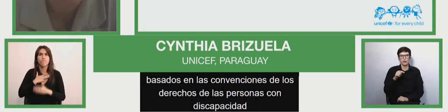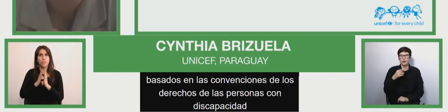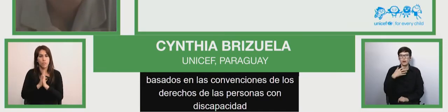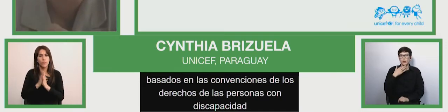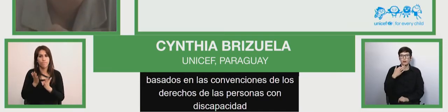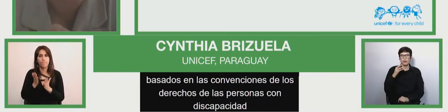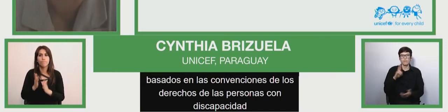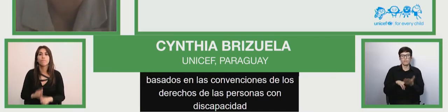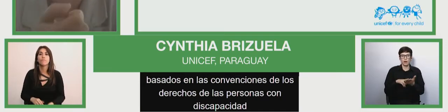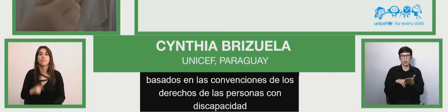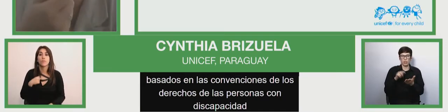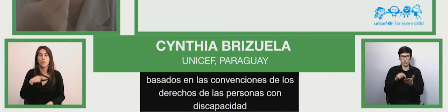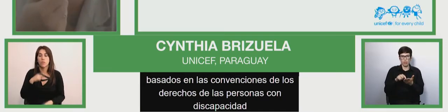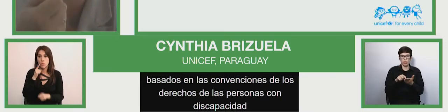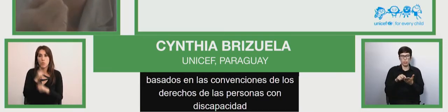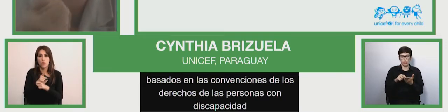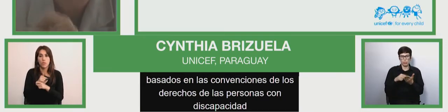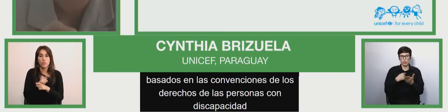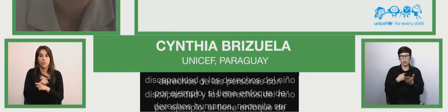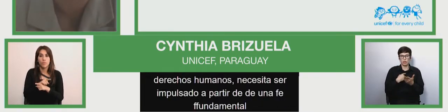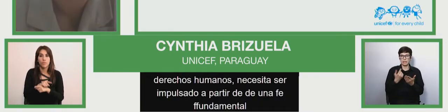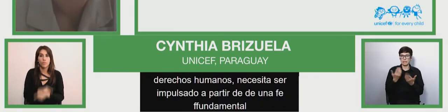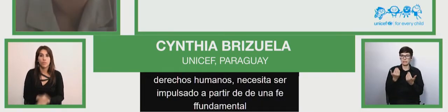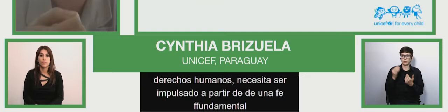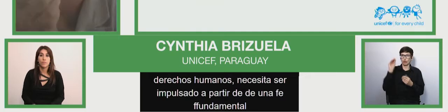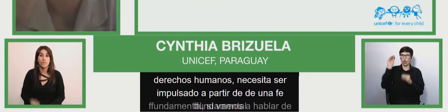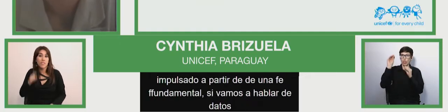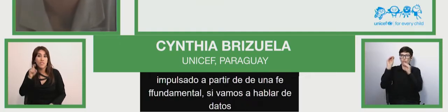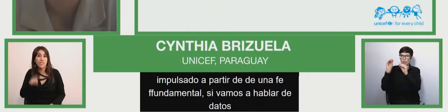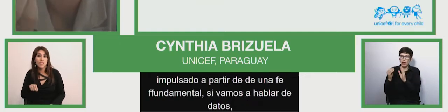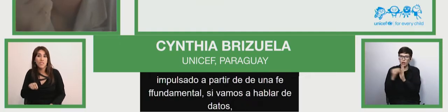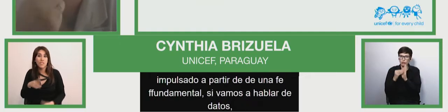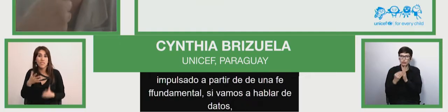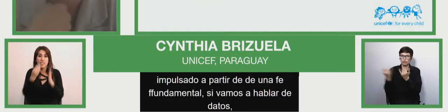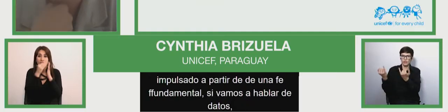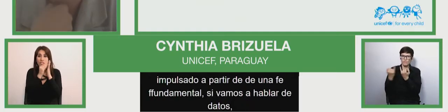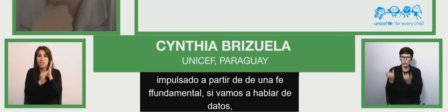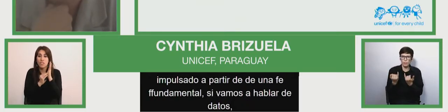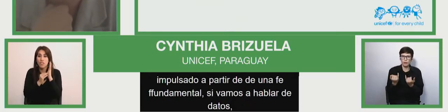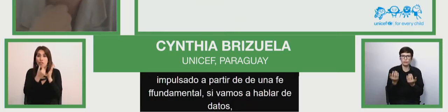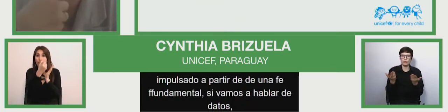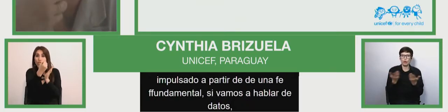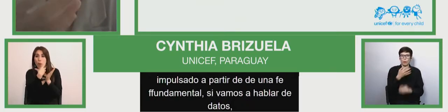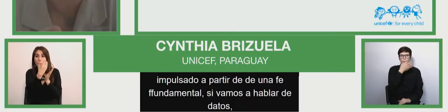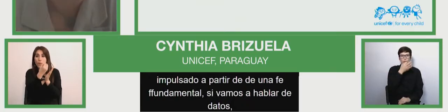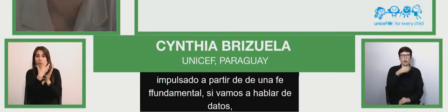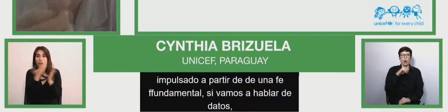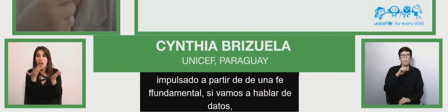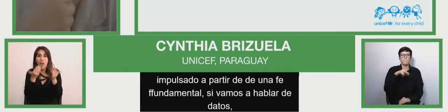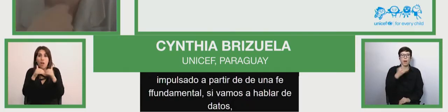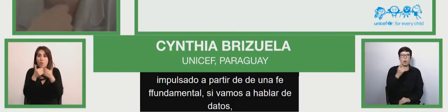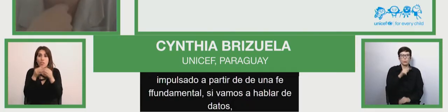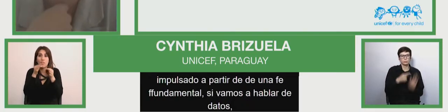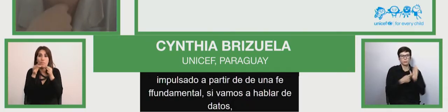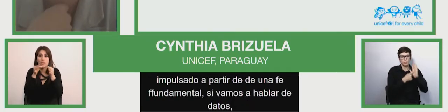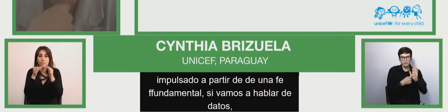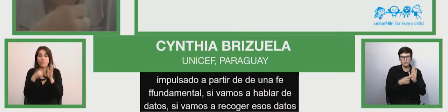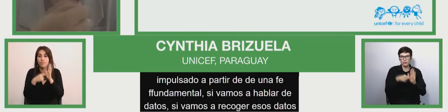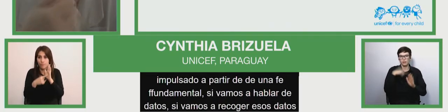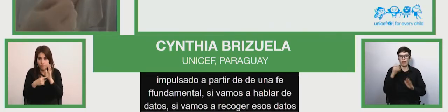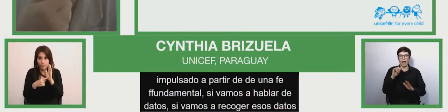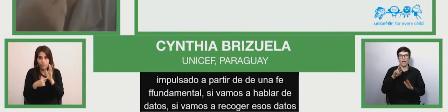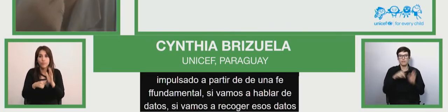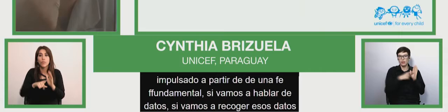de datos, que si vamos a recoger estos datos, así como Manos nos había presentado, así como Javier nos presentó recién.